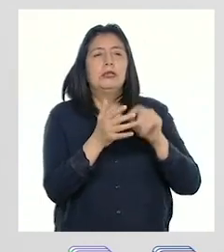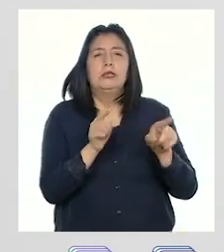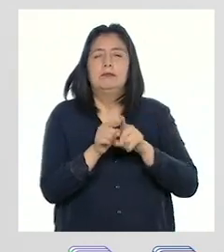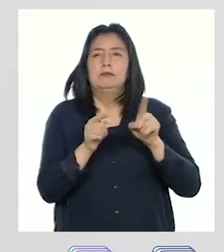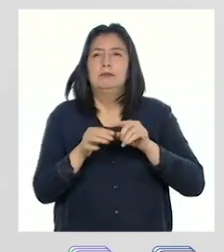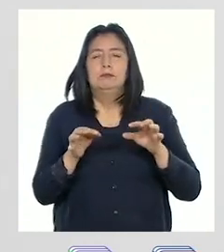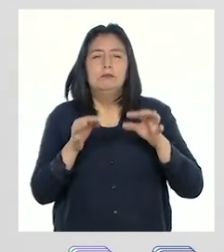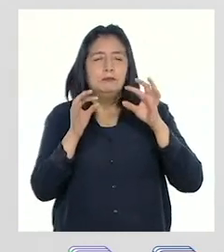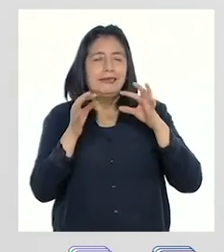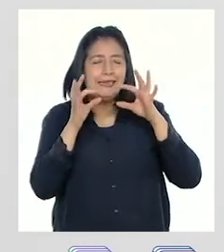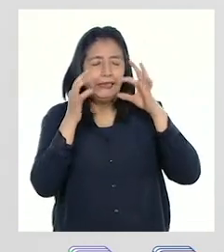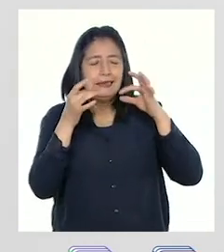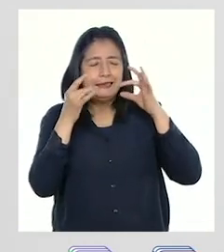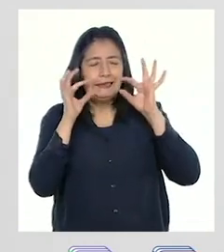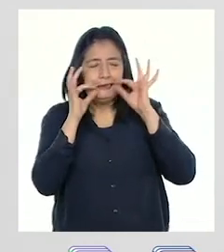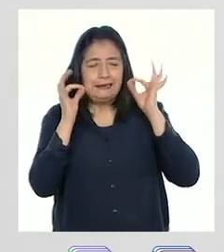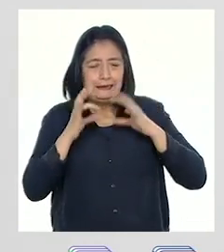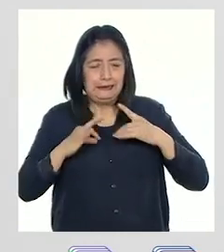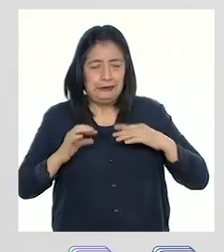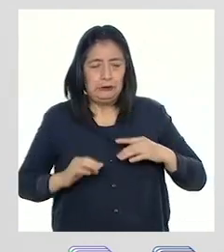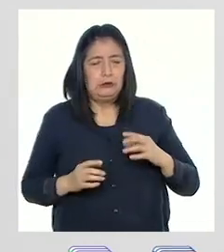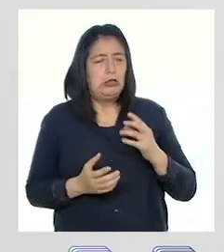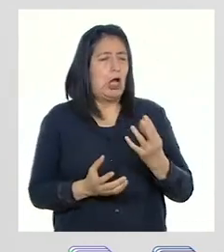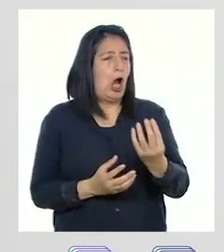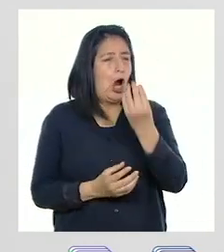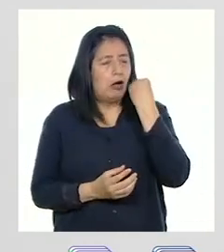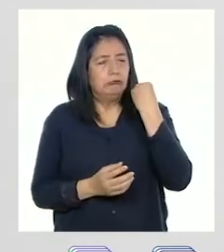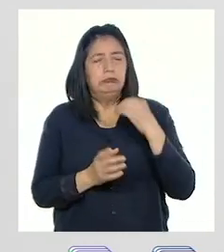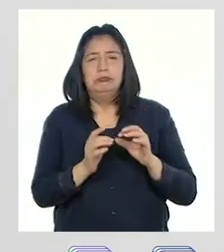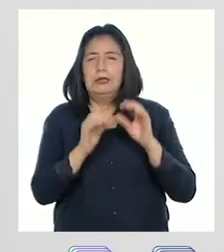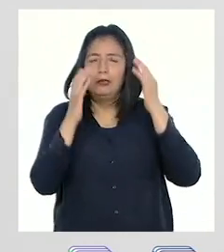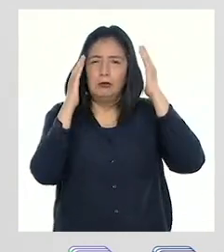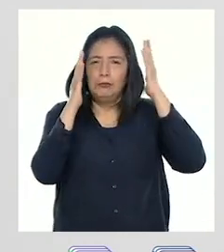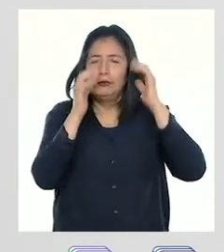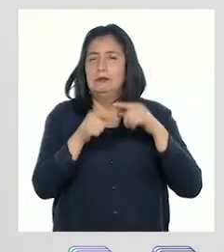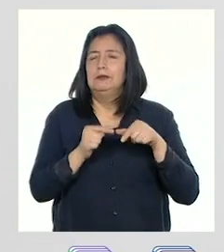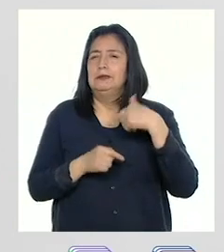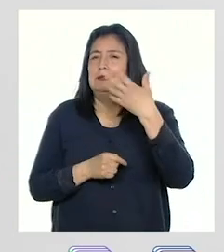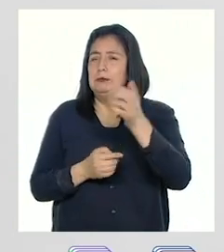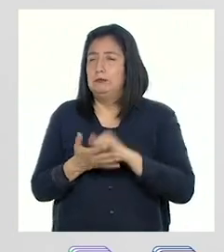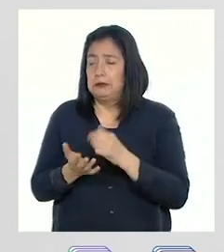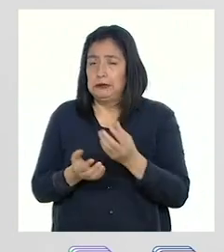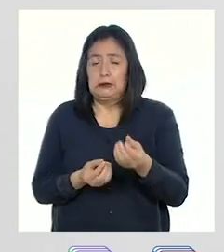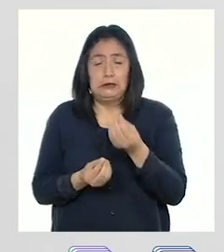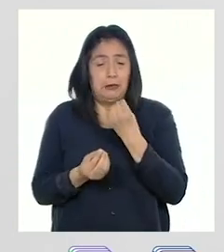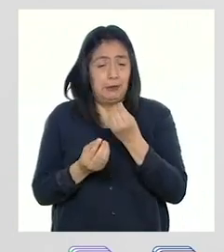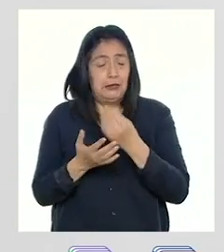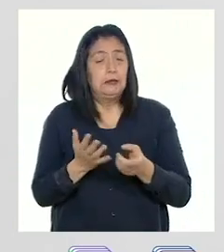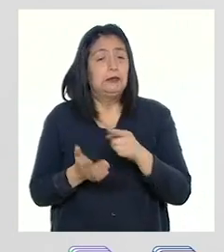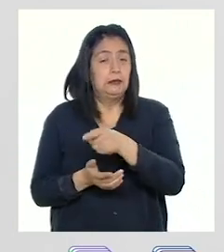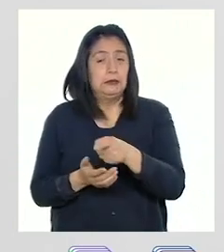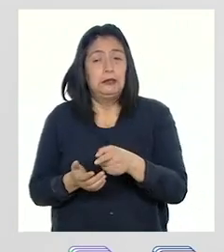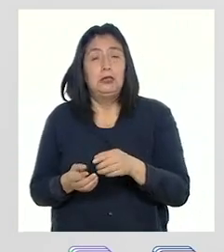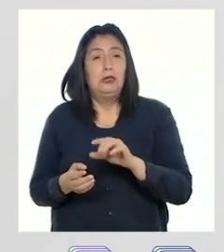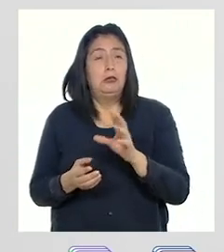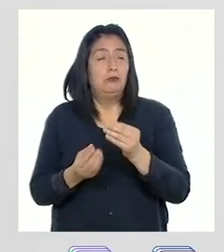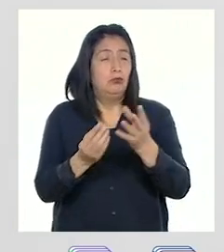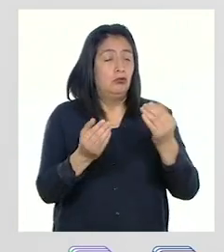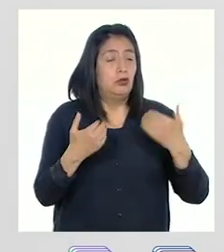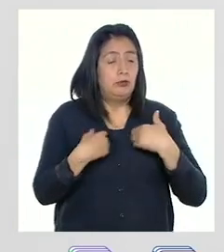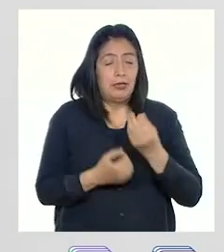jaguares, que depredan a los venados. Luego están las plantas que sirven de alimento a muchos animales.